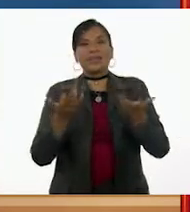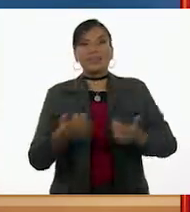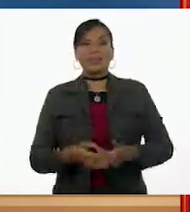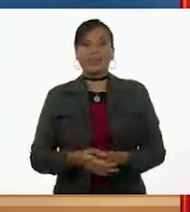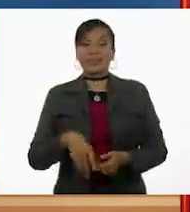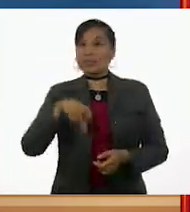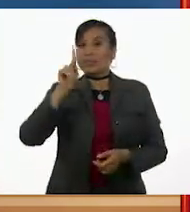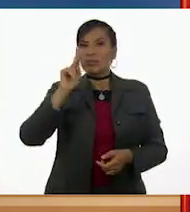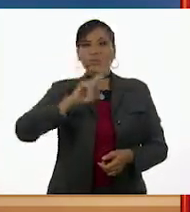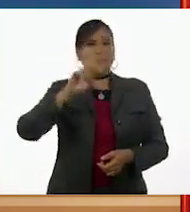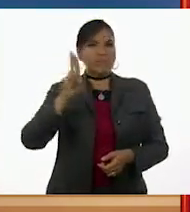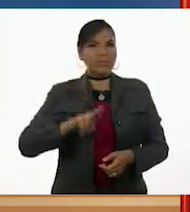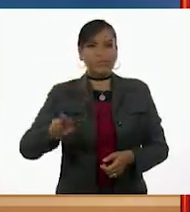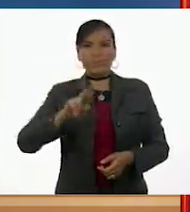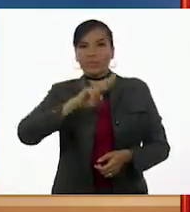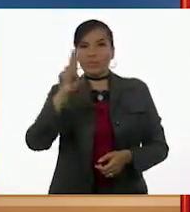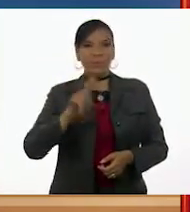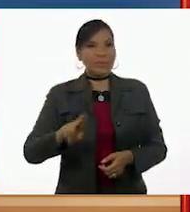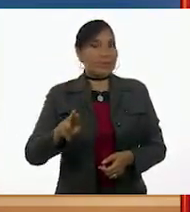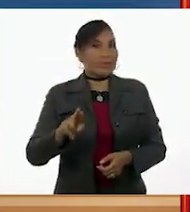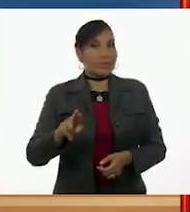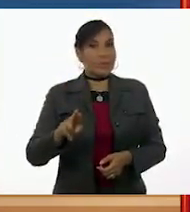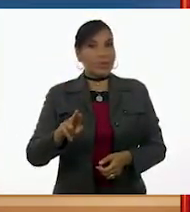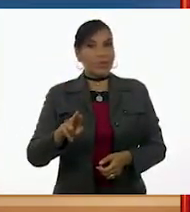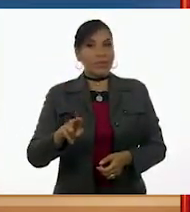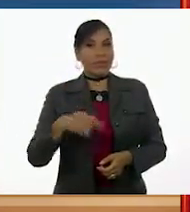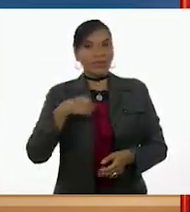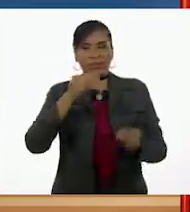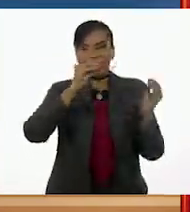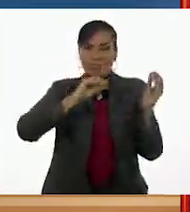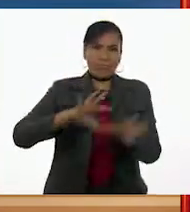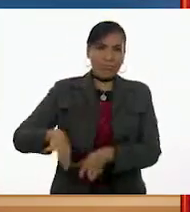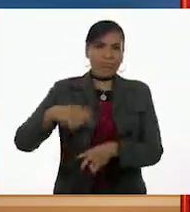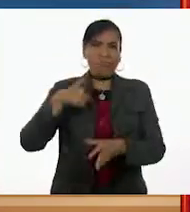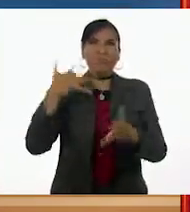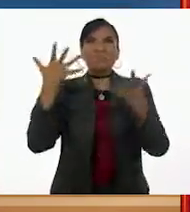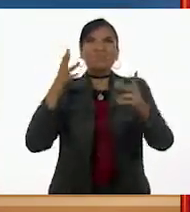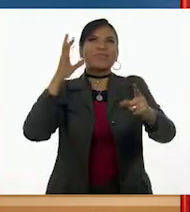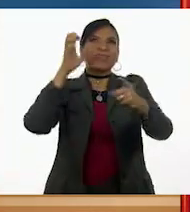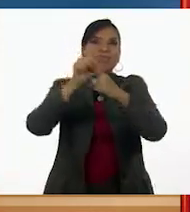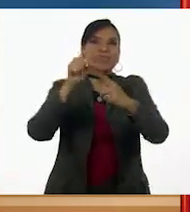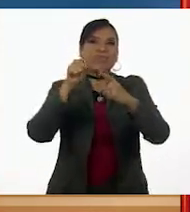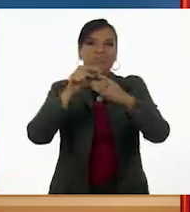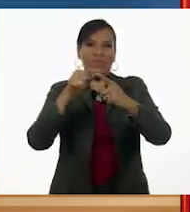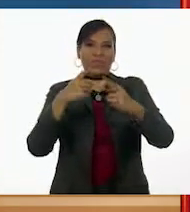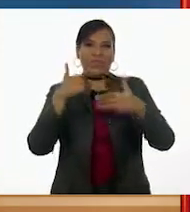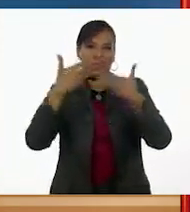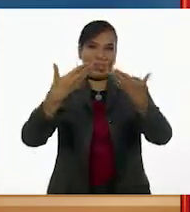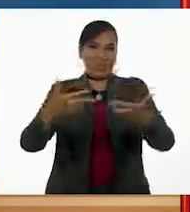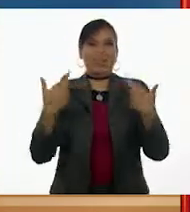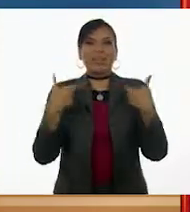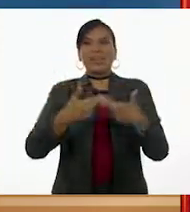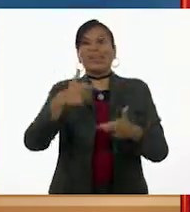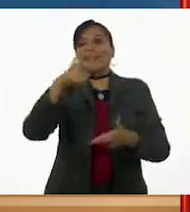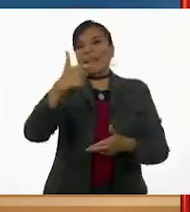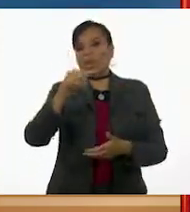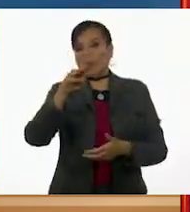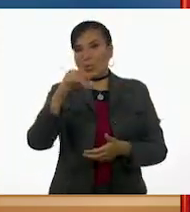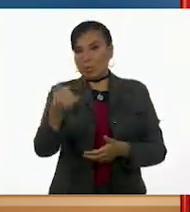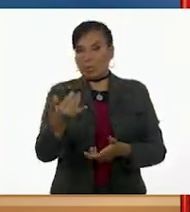Pero nunca, nunca, nunca abandoné mi meta de llegar con la maestra Gaby.